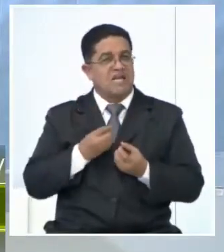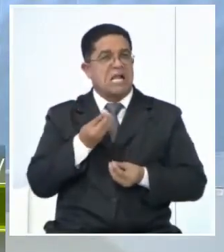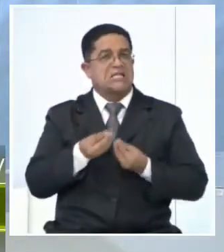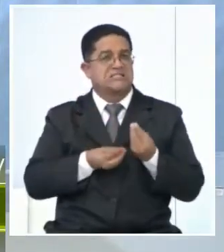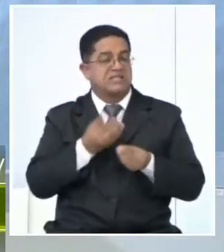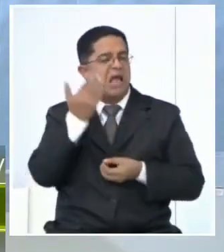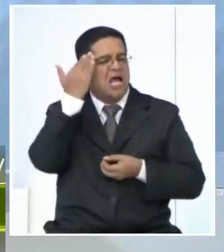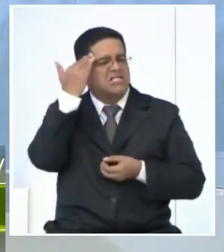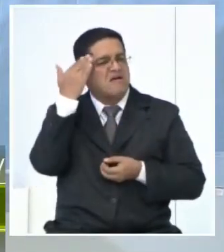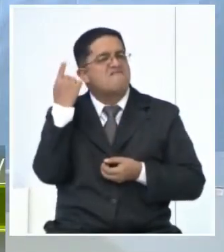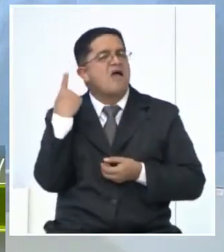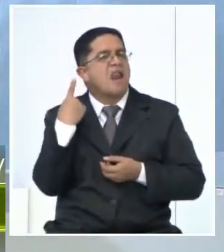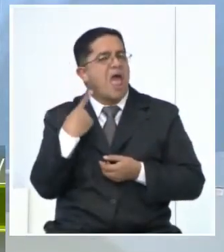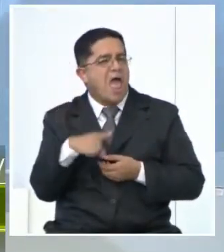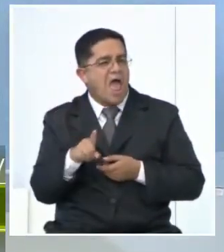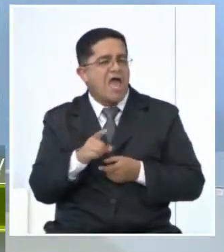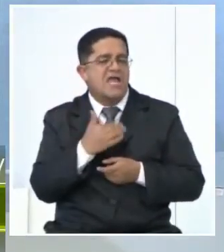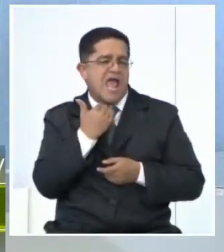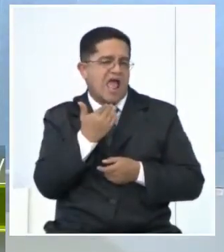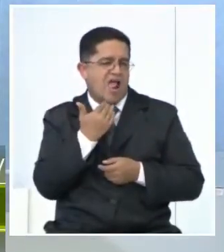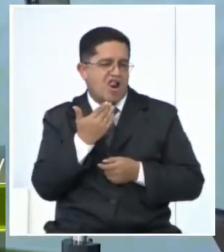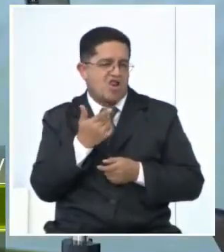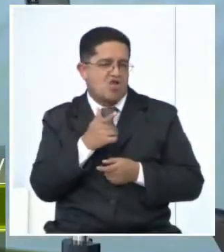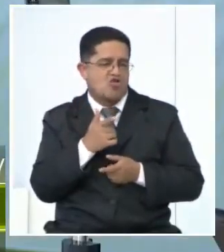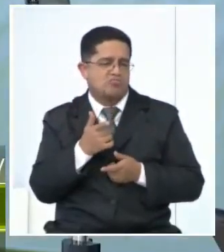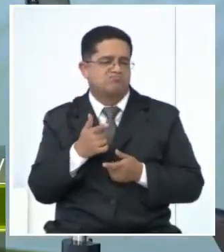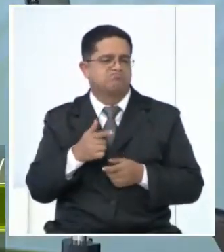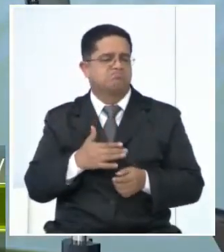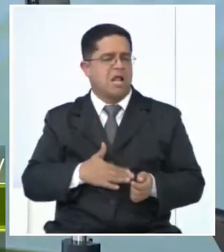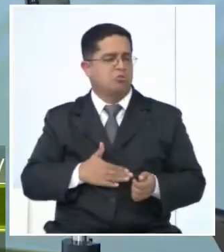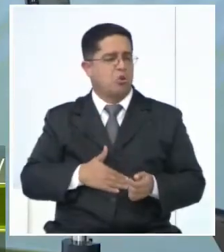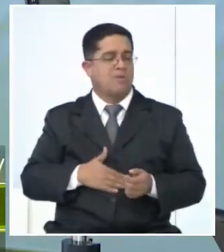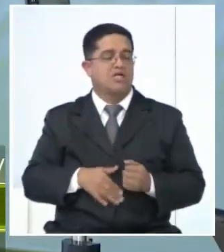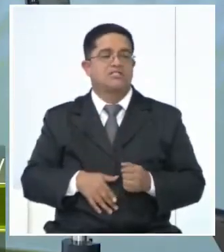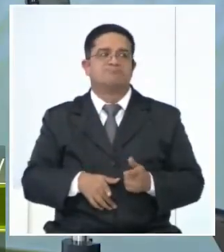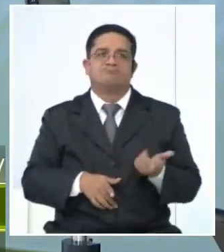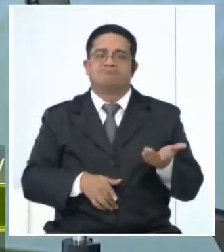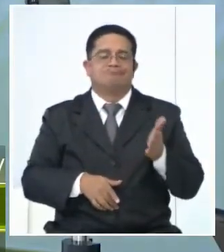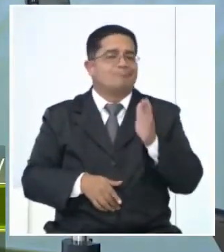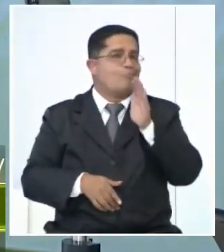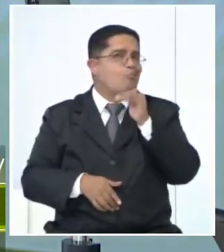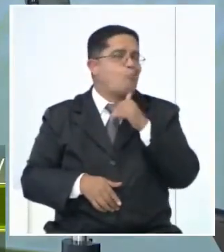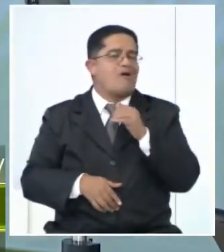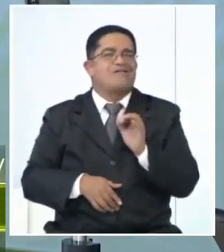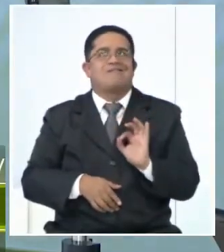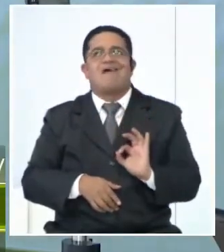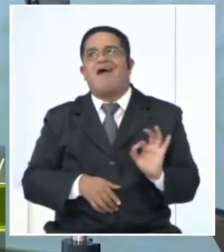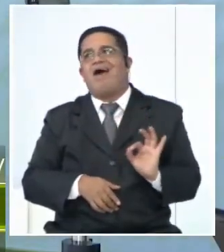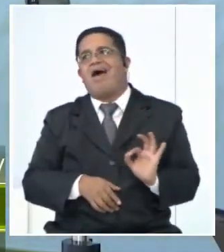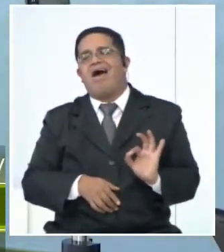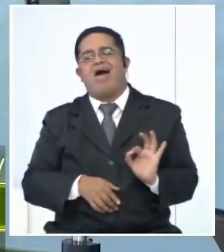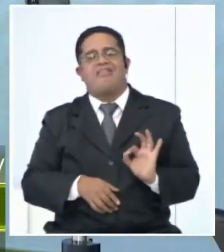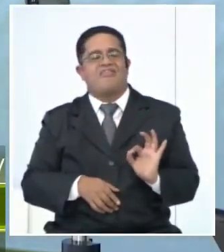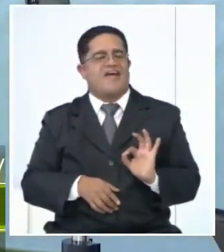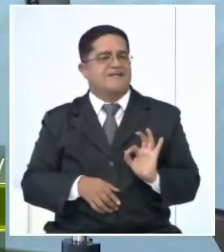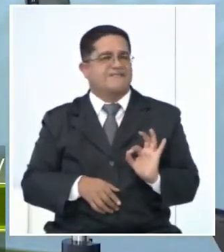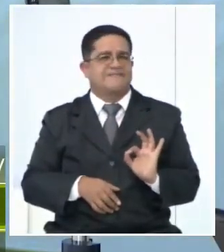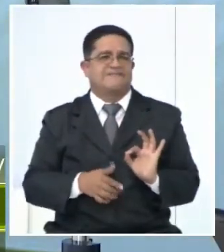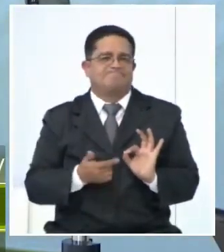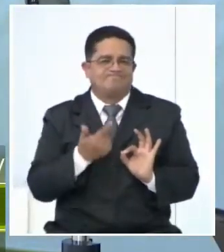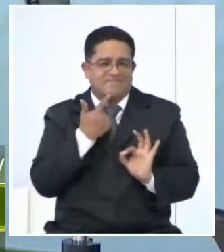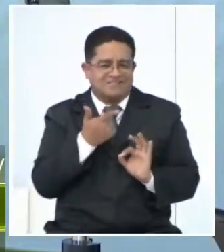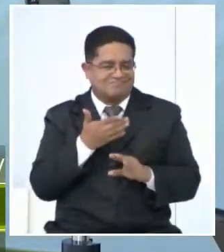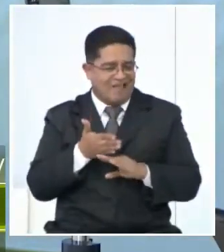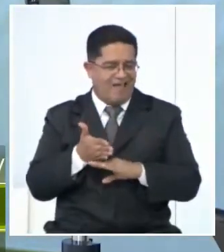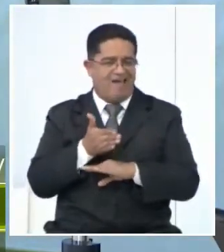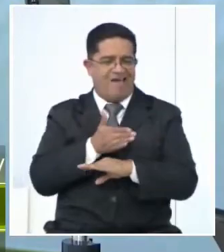saber si existe la presencia de una lesión en el estómago. No hay un método de pesquisa, digamos, para nosotros antes